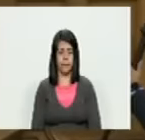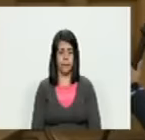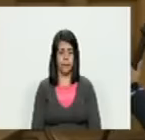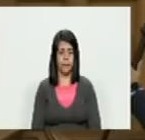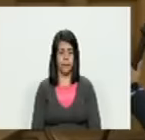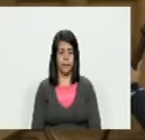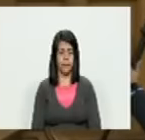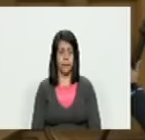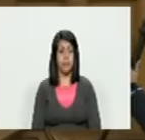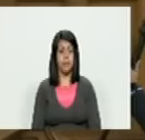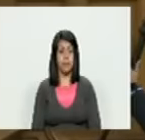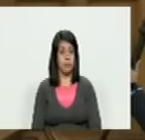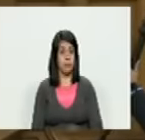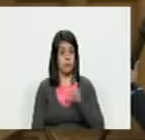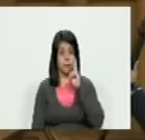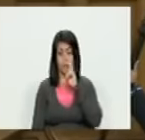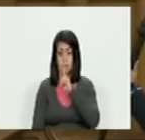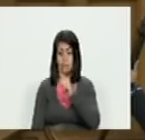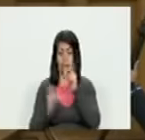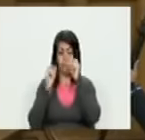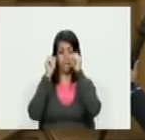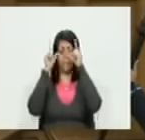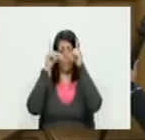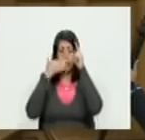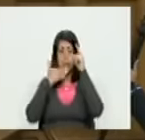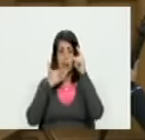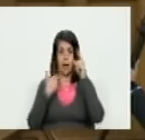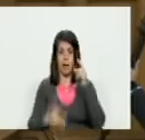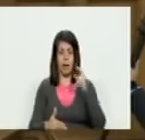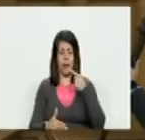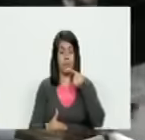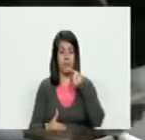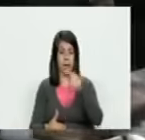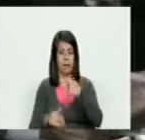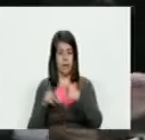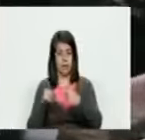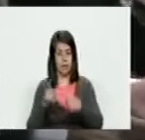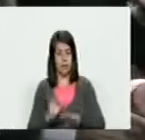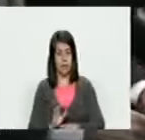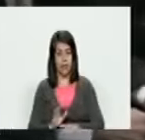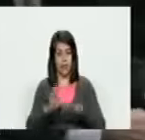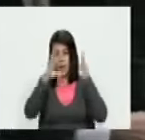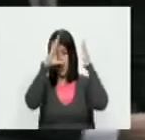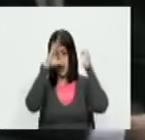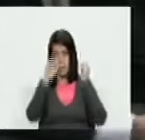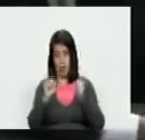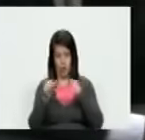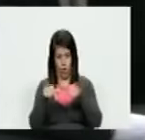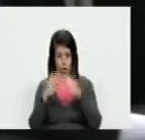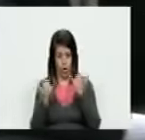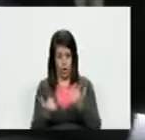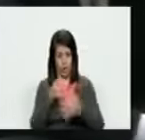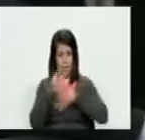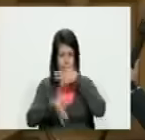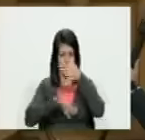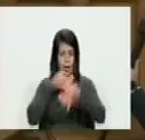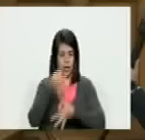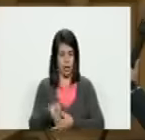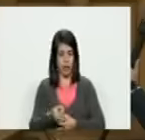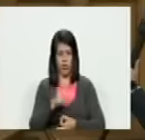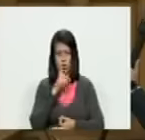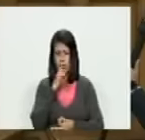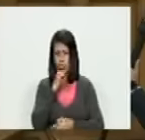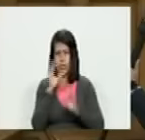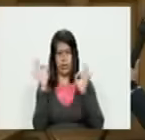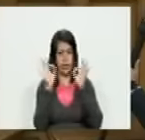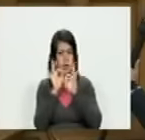uno ha visto con asombro eso que señalaba el embajador Moncada que no tiene